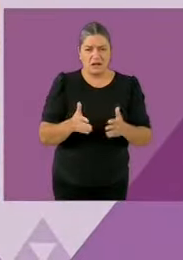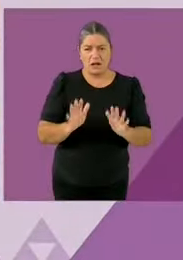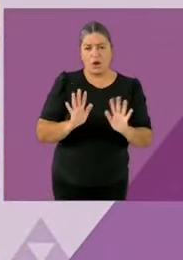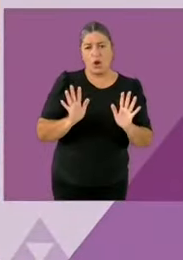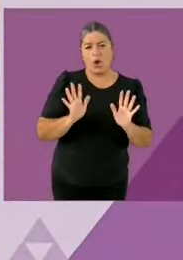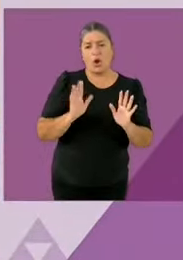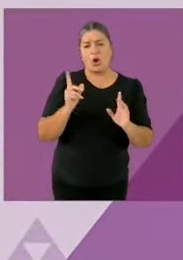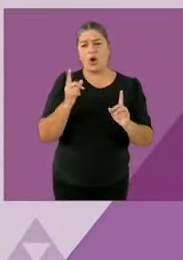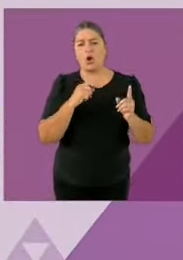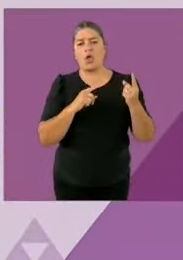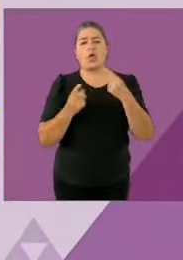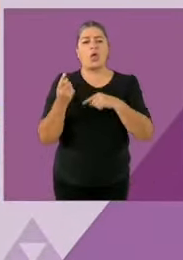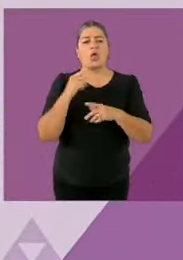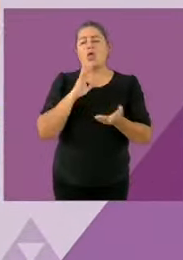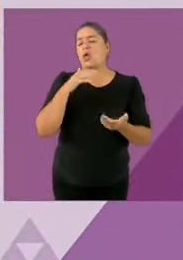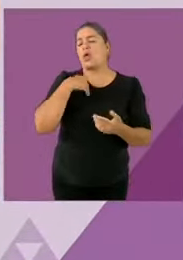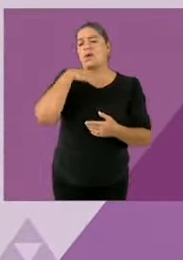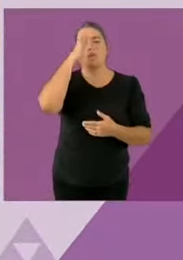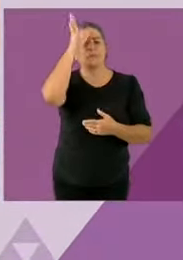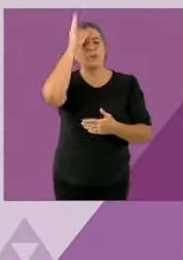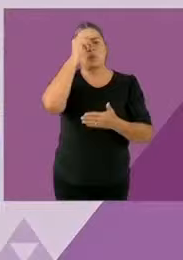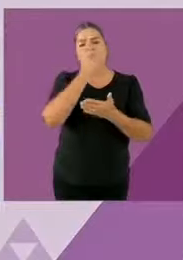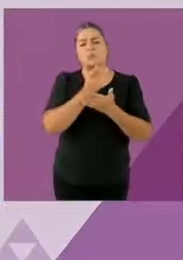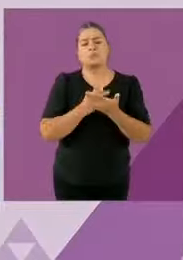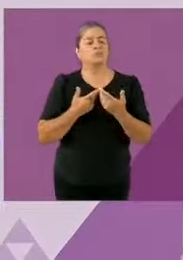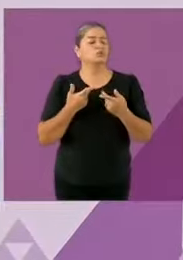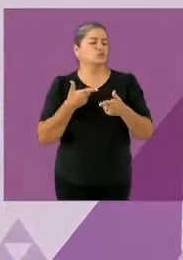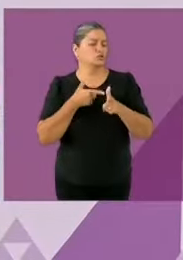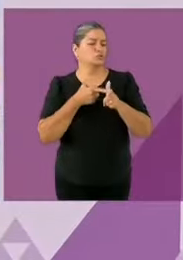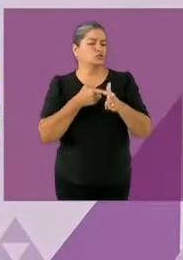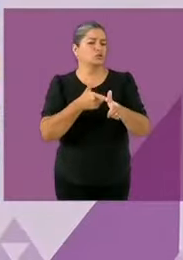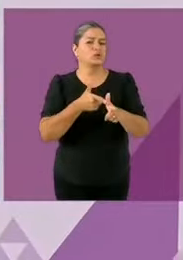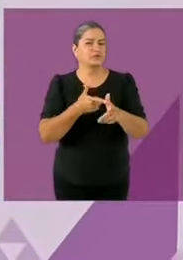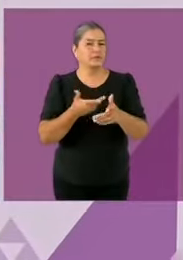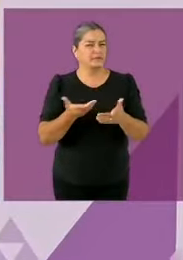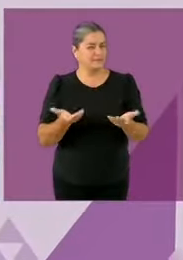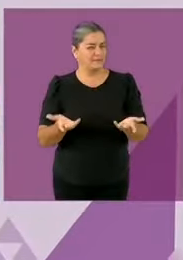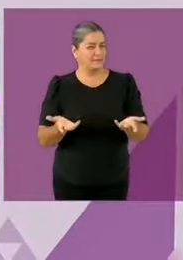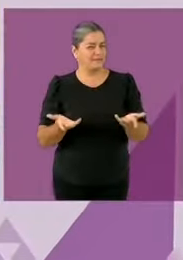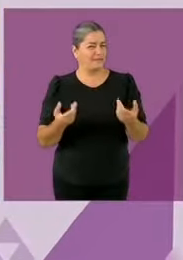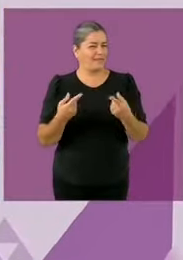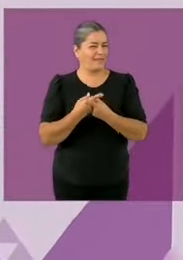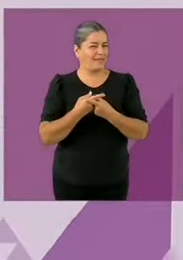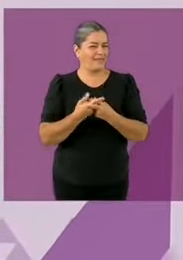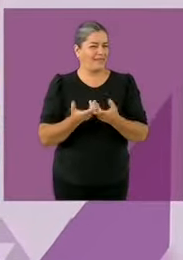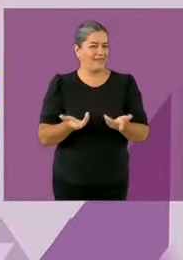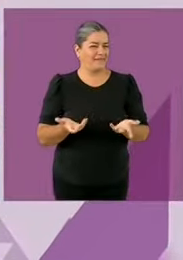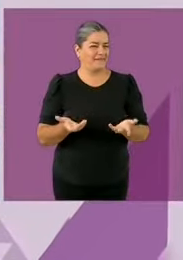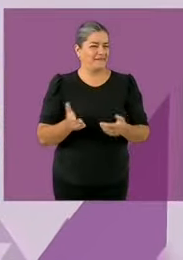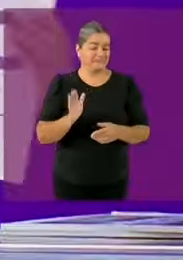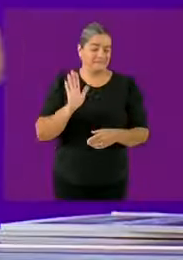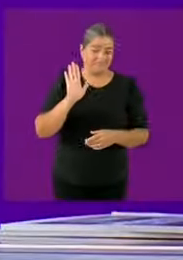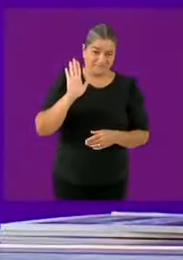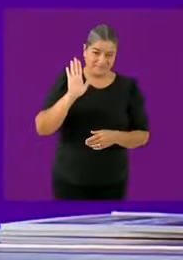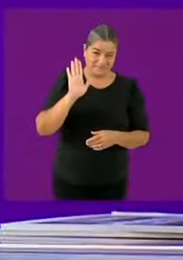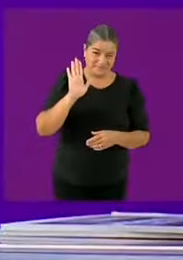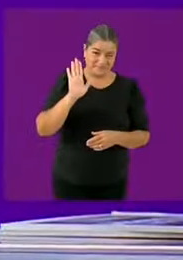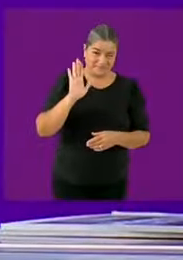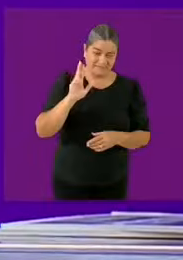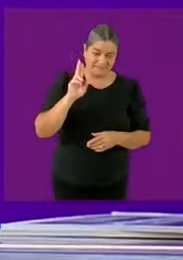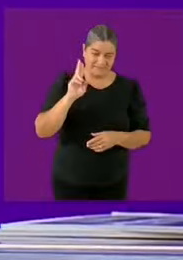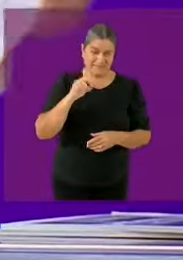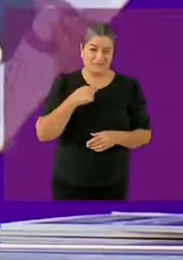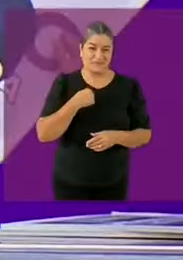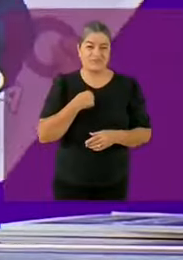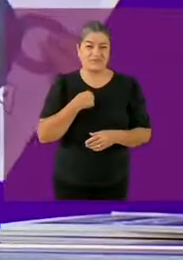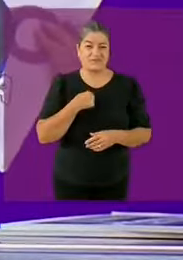Sochilinos No más para enseñarle que le encanta el PRIAN pues aquí está Claudia con los del PRI y del PAN sigo cuando le conviene ¿no? Ahí está ¿cuál quieres?